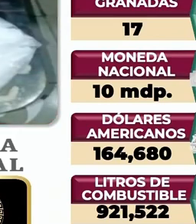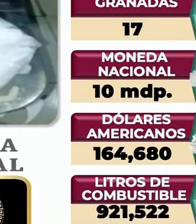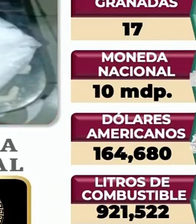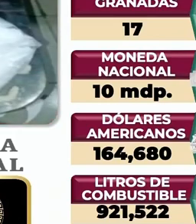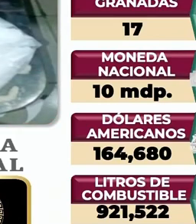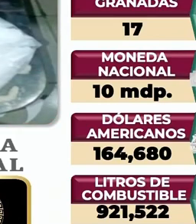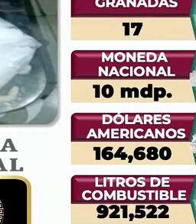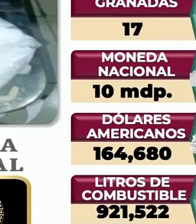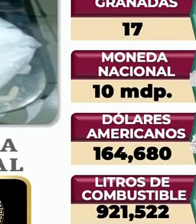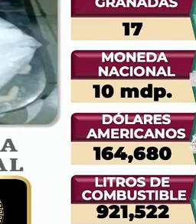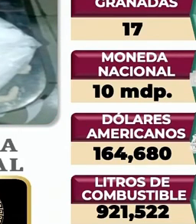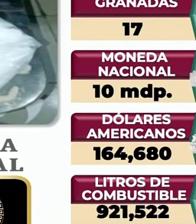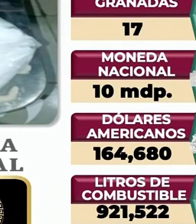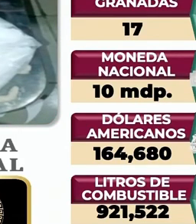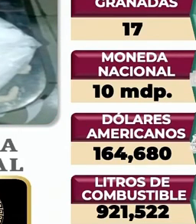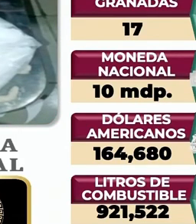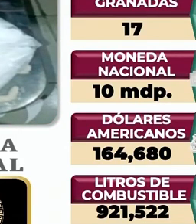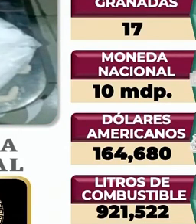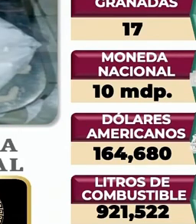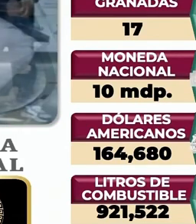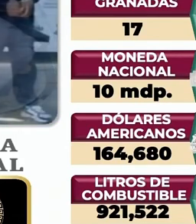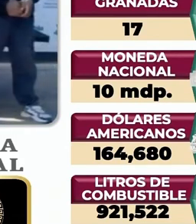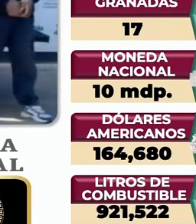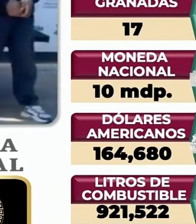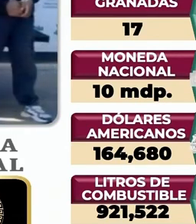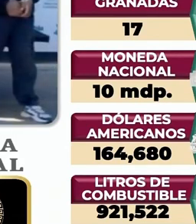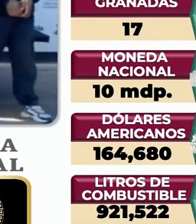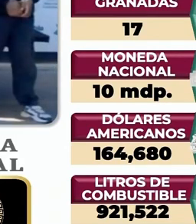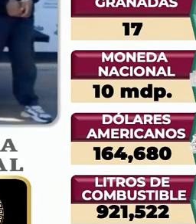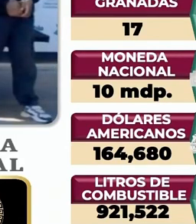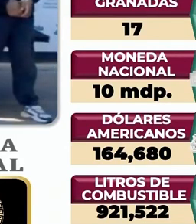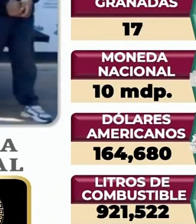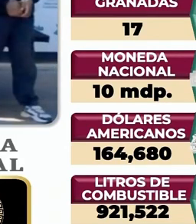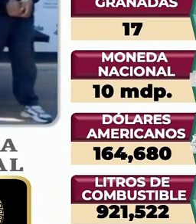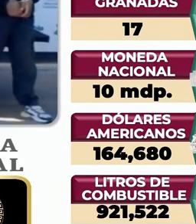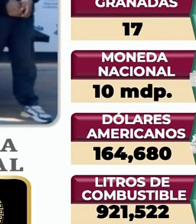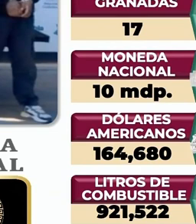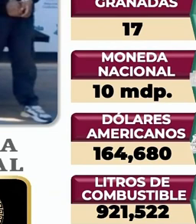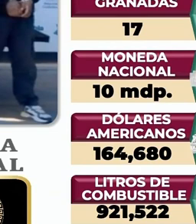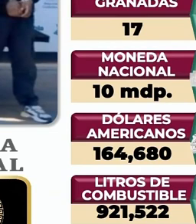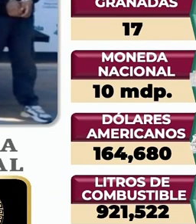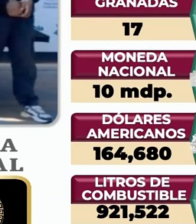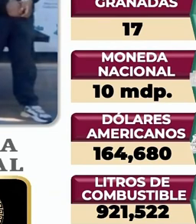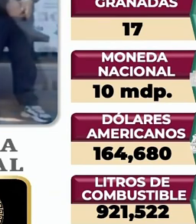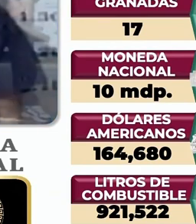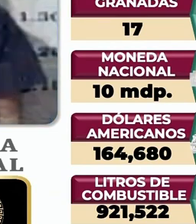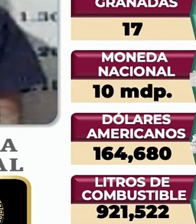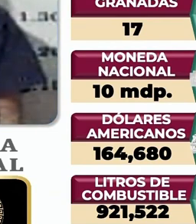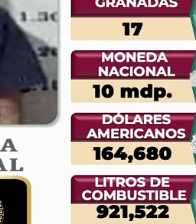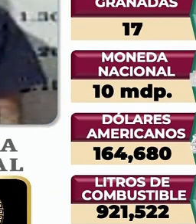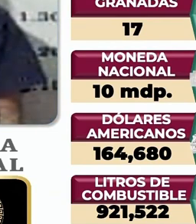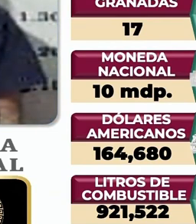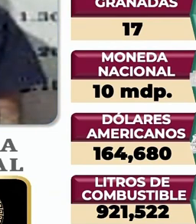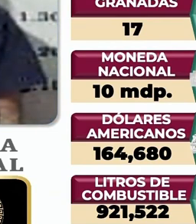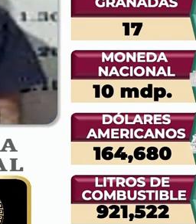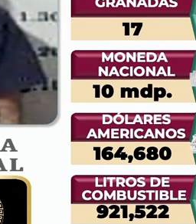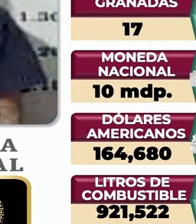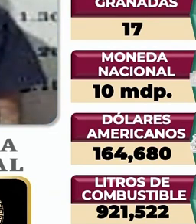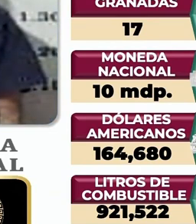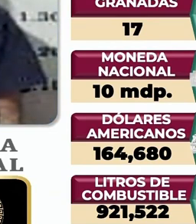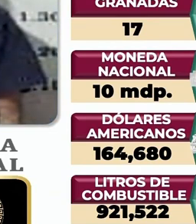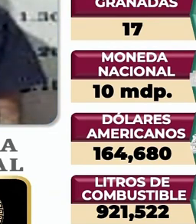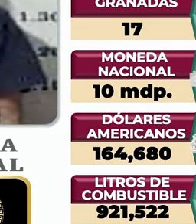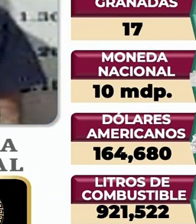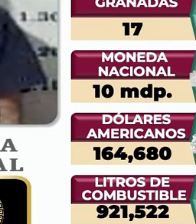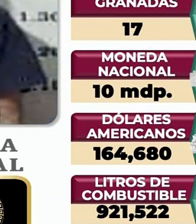metanfetaminas asegurado, 590 armas de fuego, 10 millones de pesos, 164